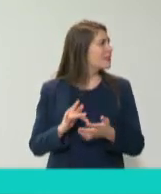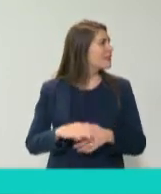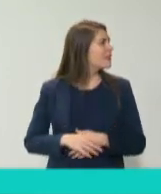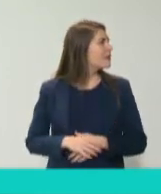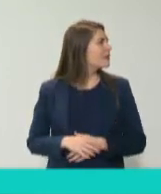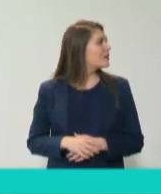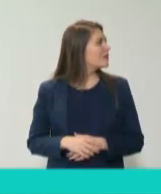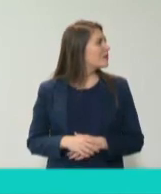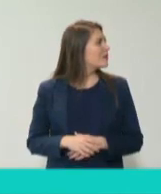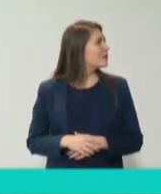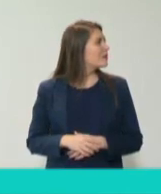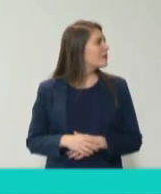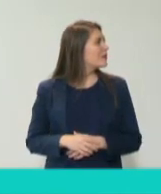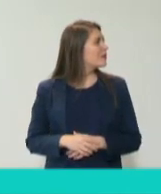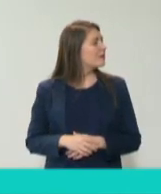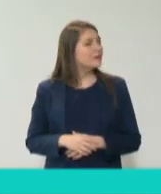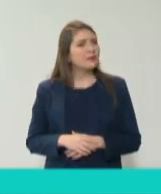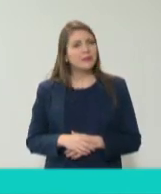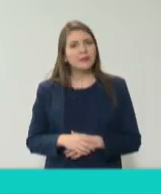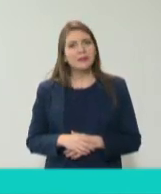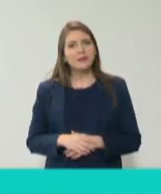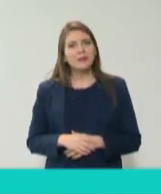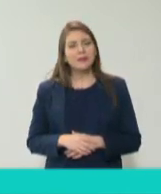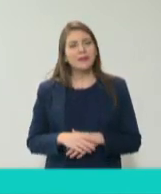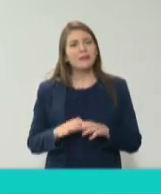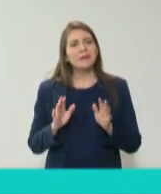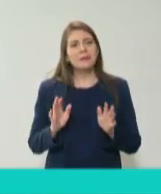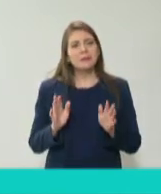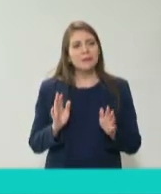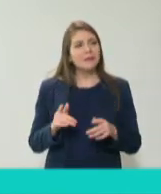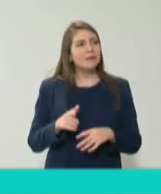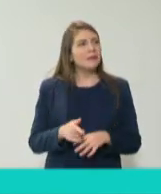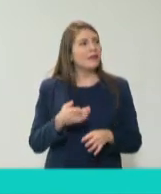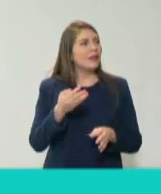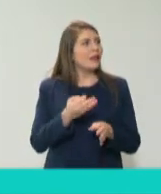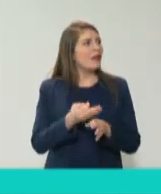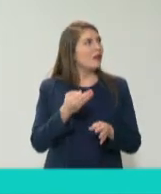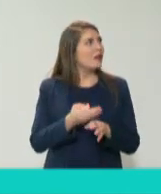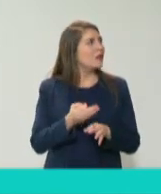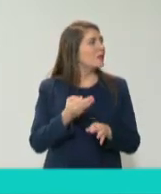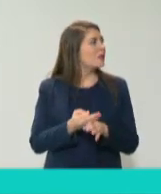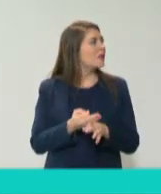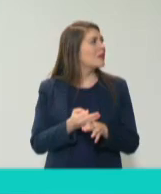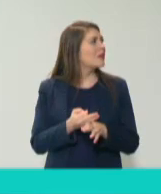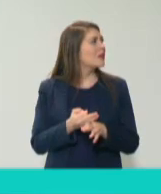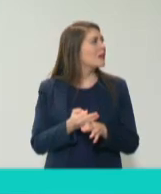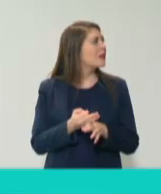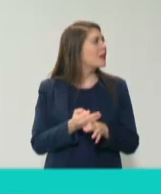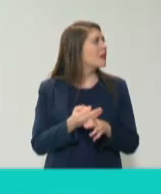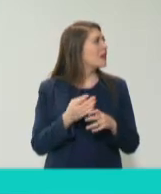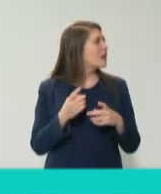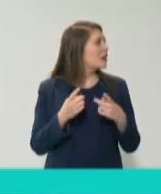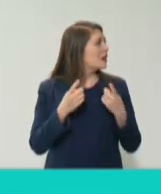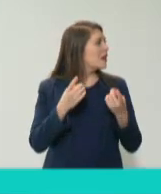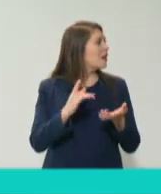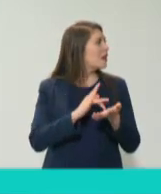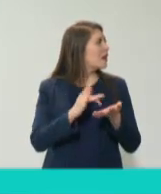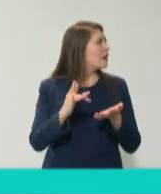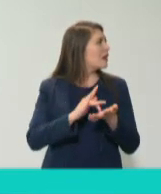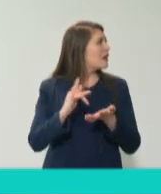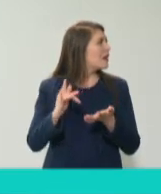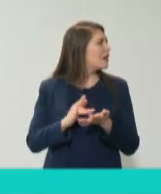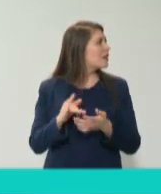Bruno. Yo creo que ya en este momento a darles el agradecimiento a nuestros últimos